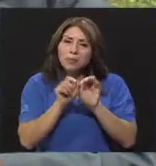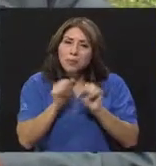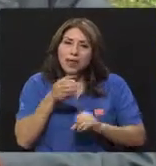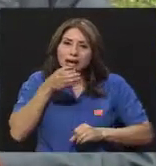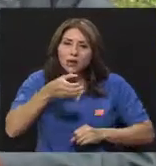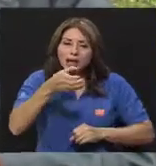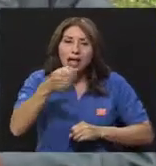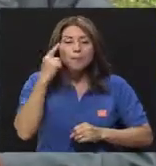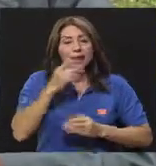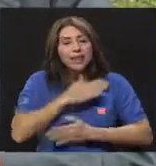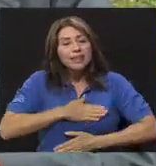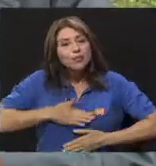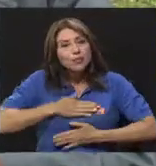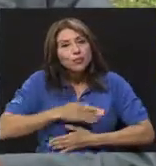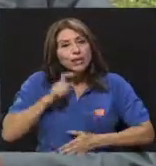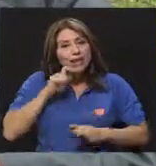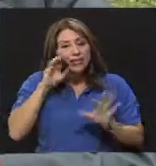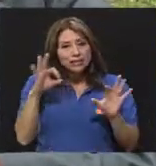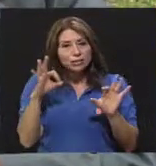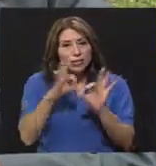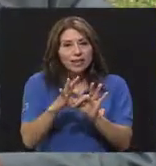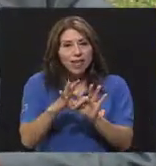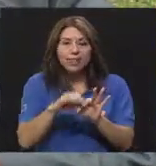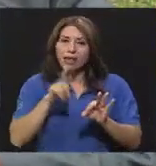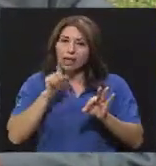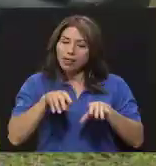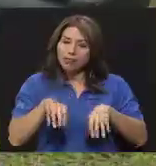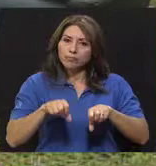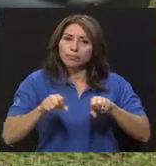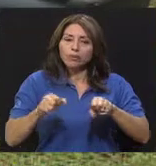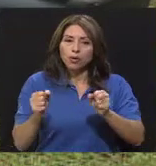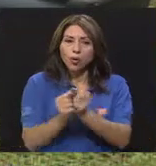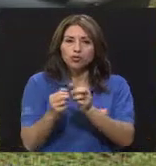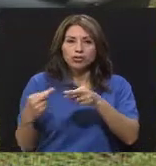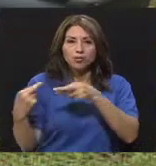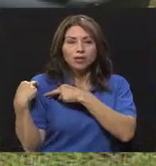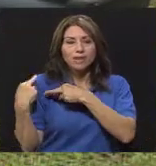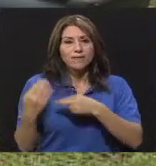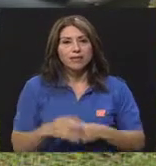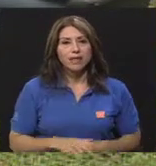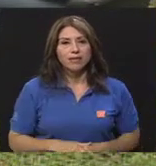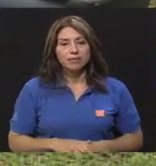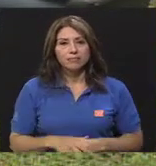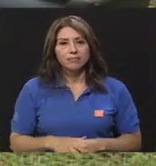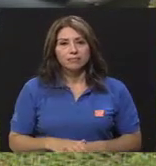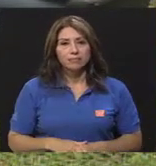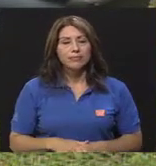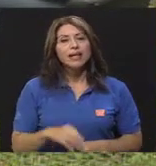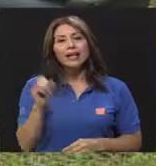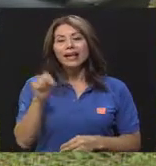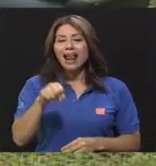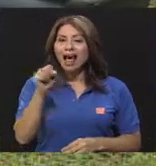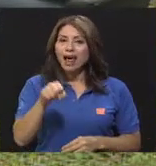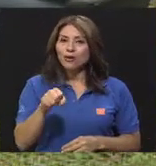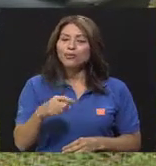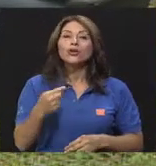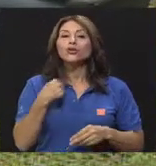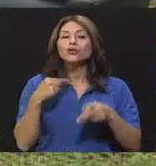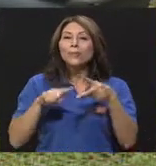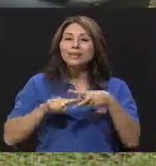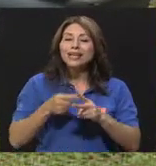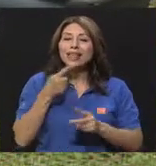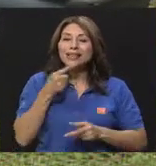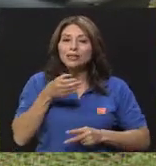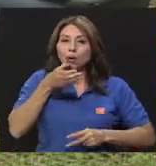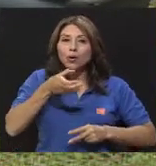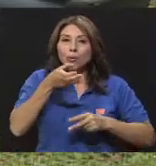sexualidad que también se debe de vivir con mucha responsabilidad, doctor. Claro. Yo empezaría por una recomendación general